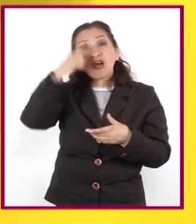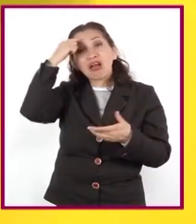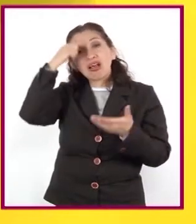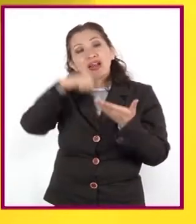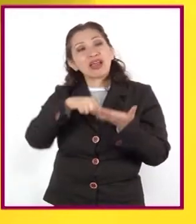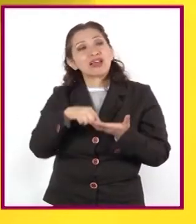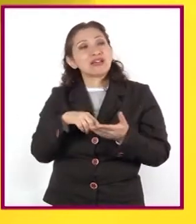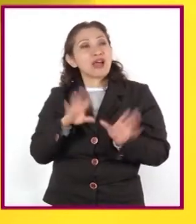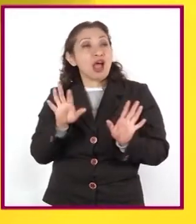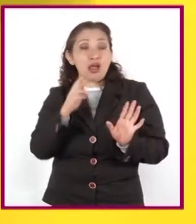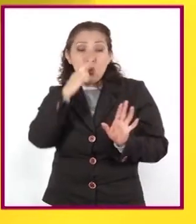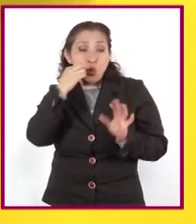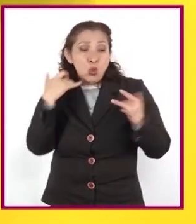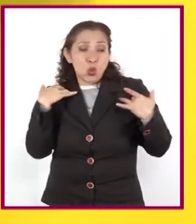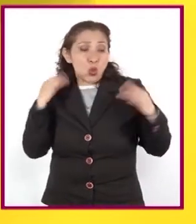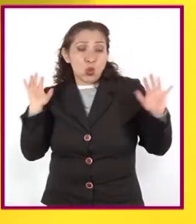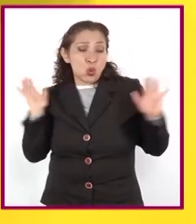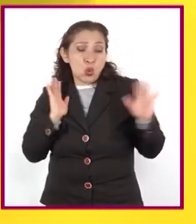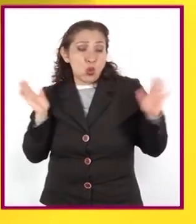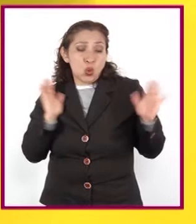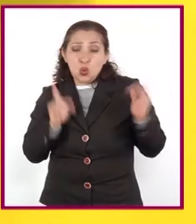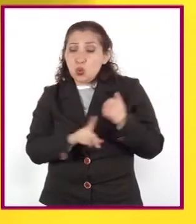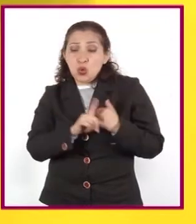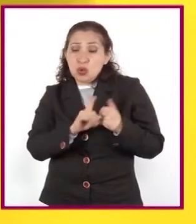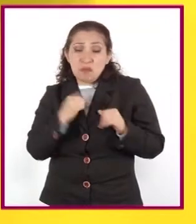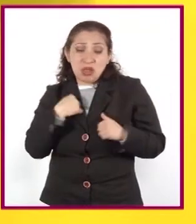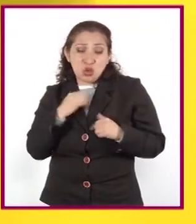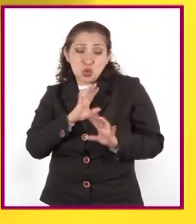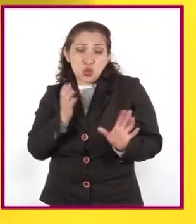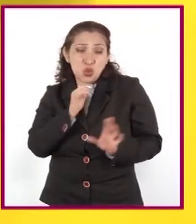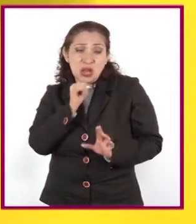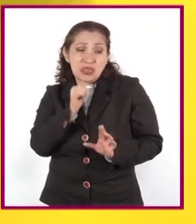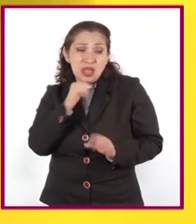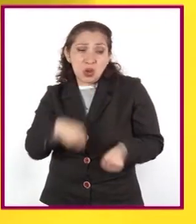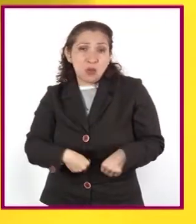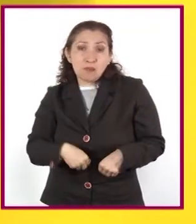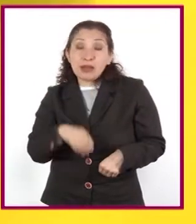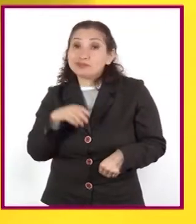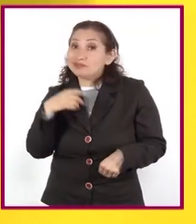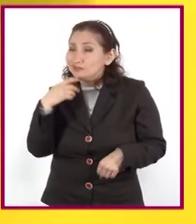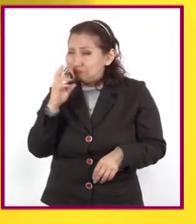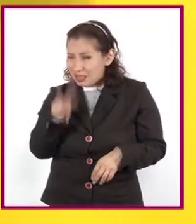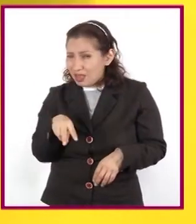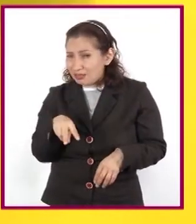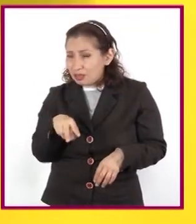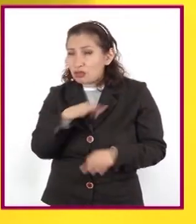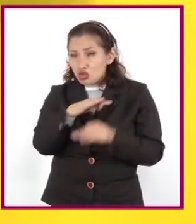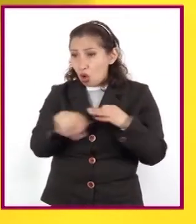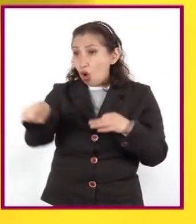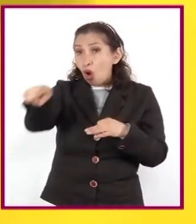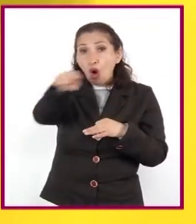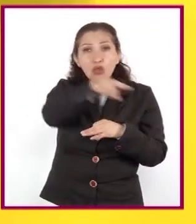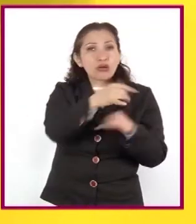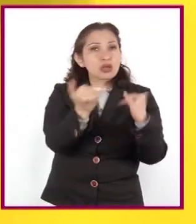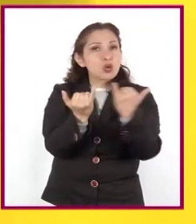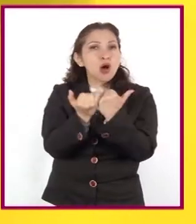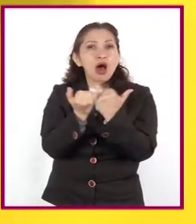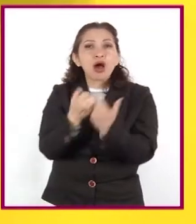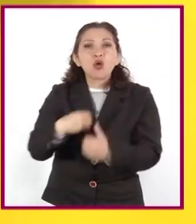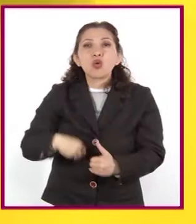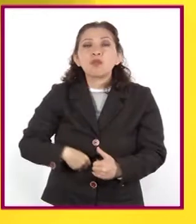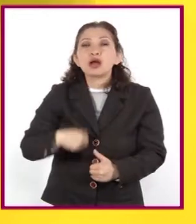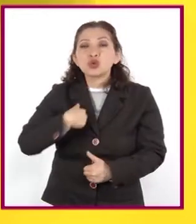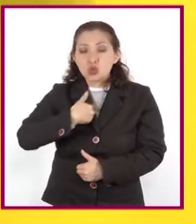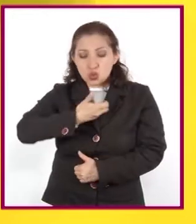que no tienen responsabilidad sobre la crisis de la biodiversidad. Sin embargo, todos contribuimos mediante nuestros